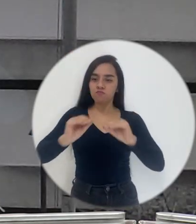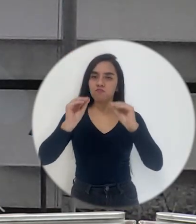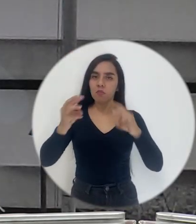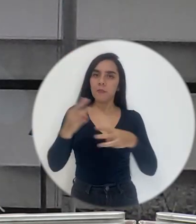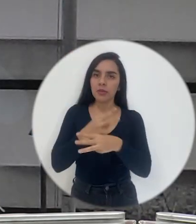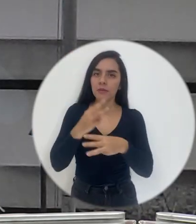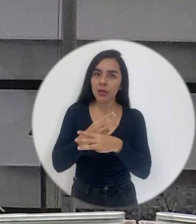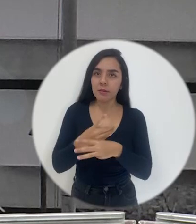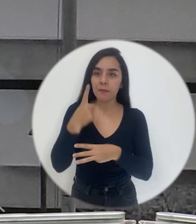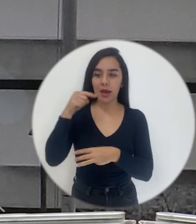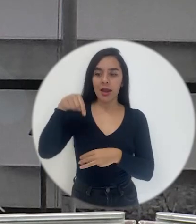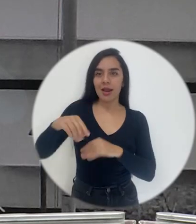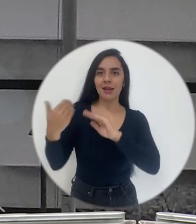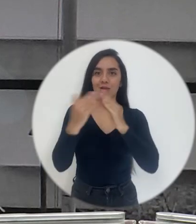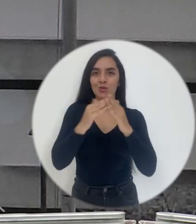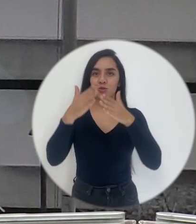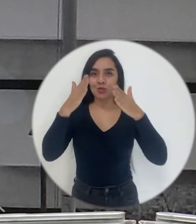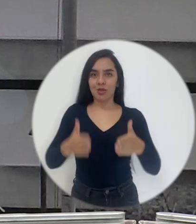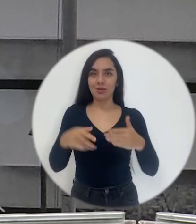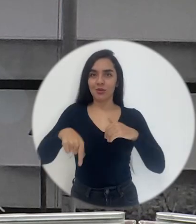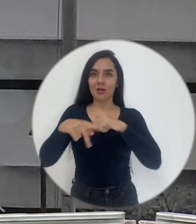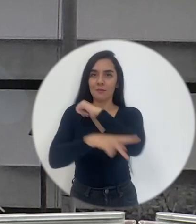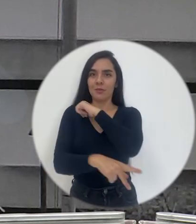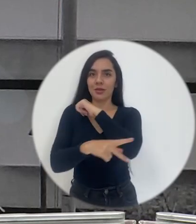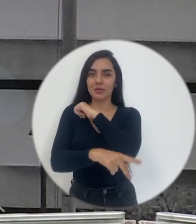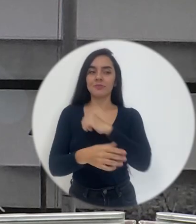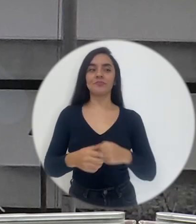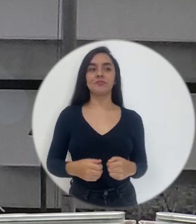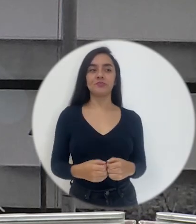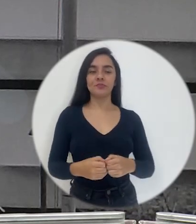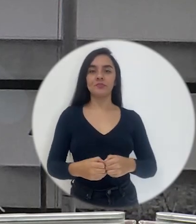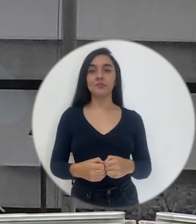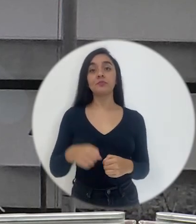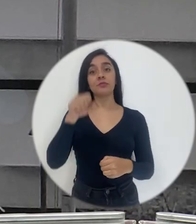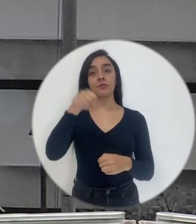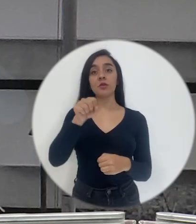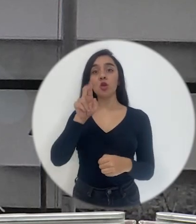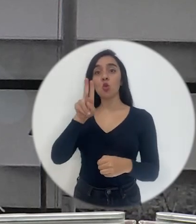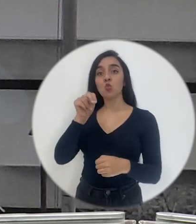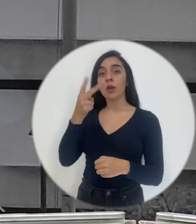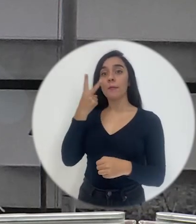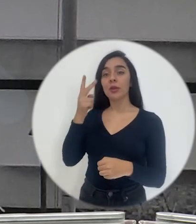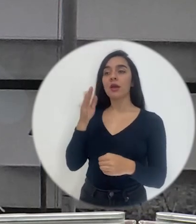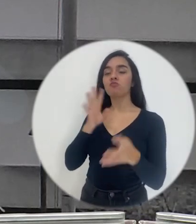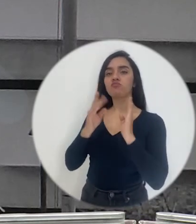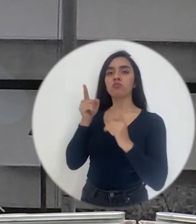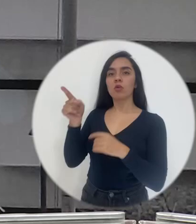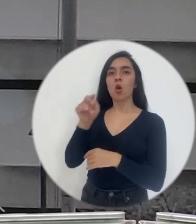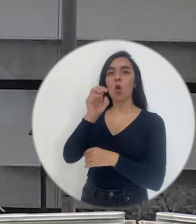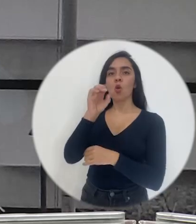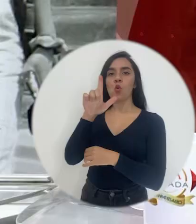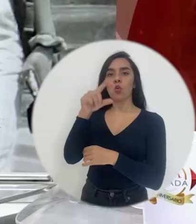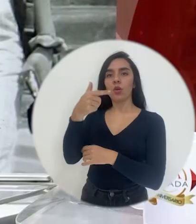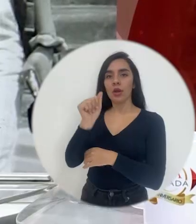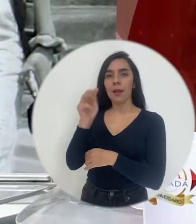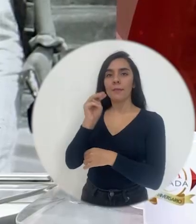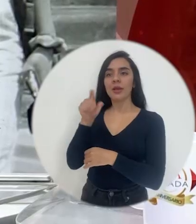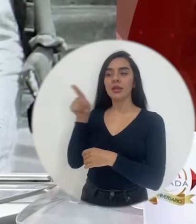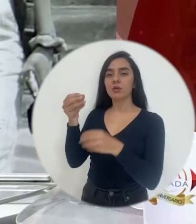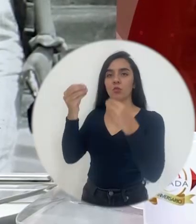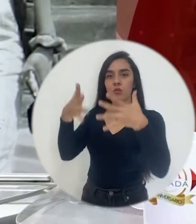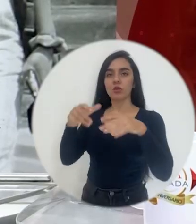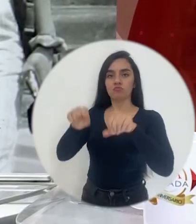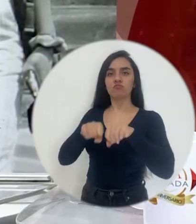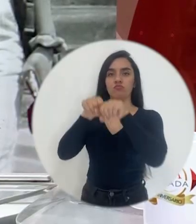formación matemática de los ciudadanos en este país. Claro. Como una mirada, conversó con Olga Marta Alfaro